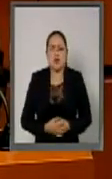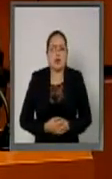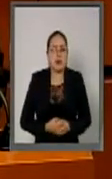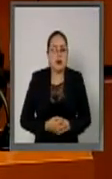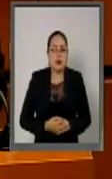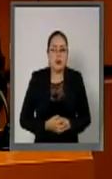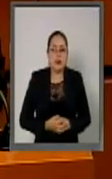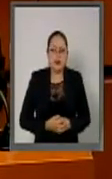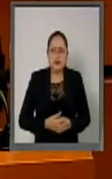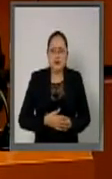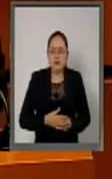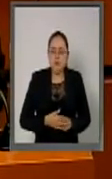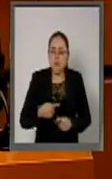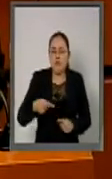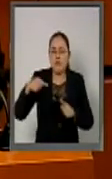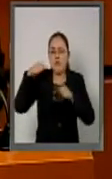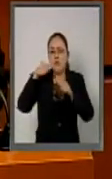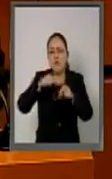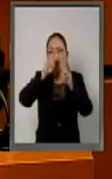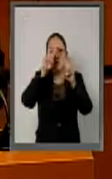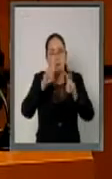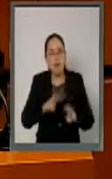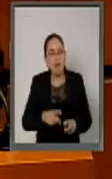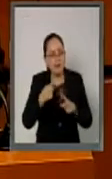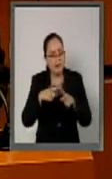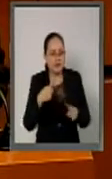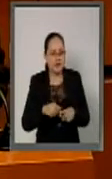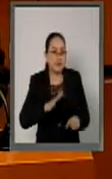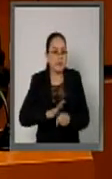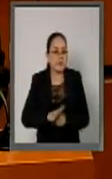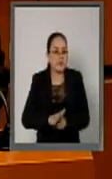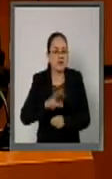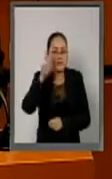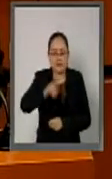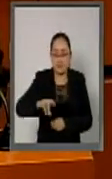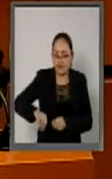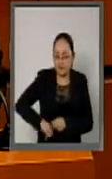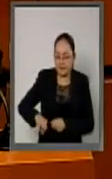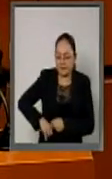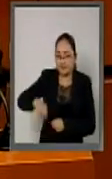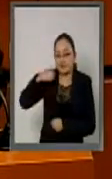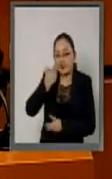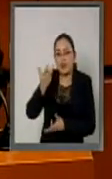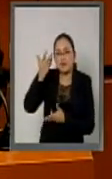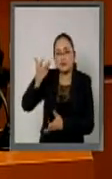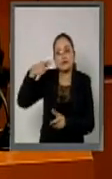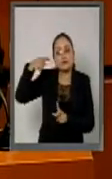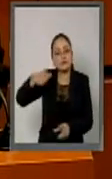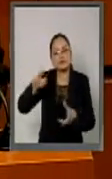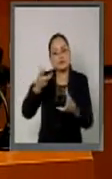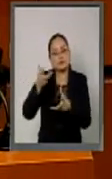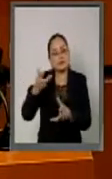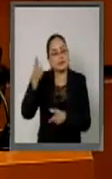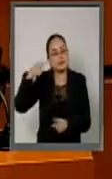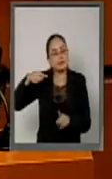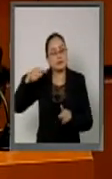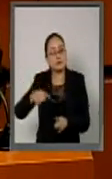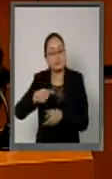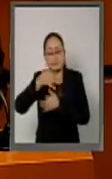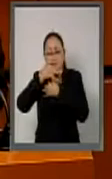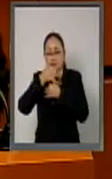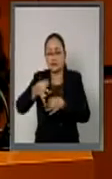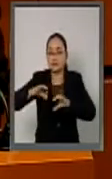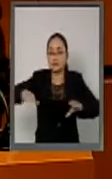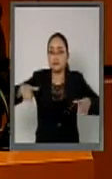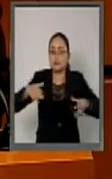Dentro de los temas que abordaron, destaca el interés y las expectativas que se generaron con el anuncio en